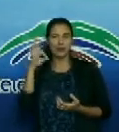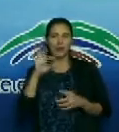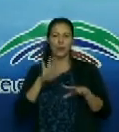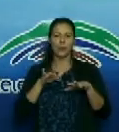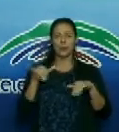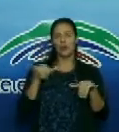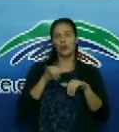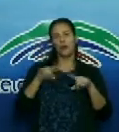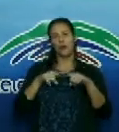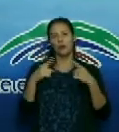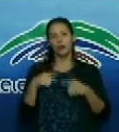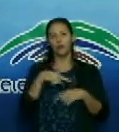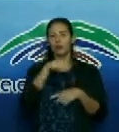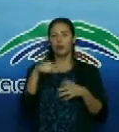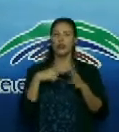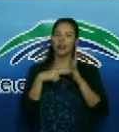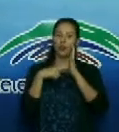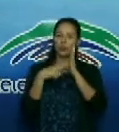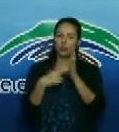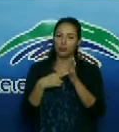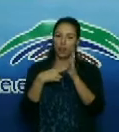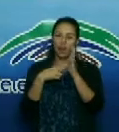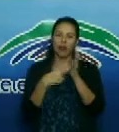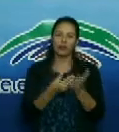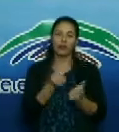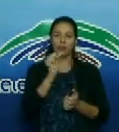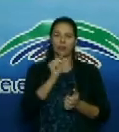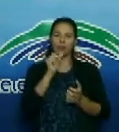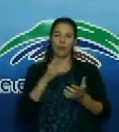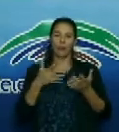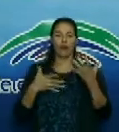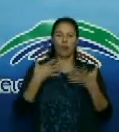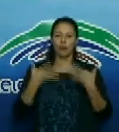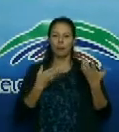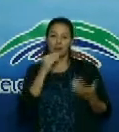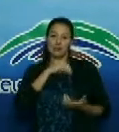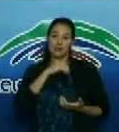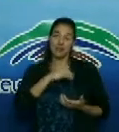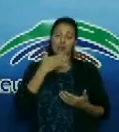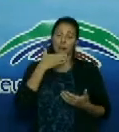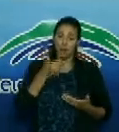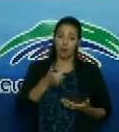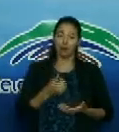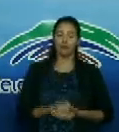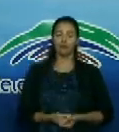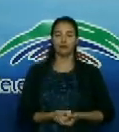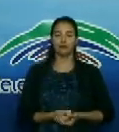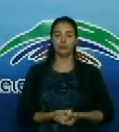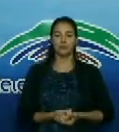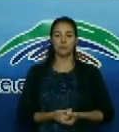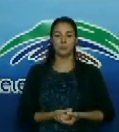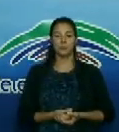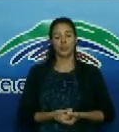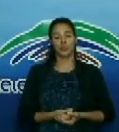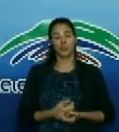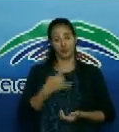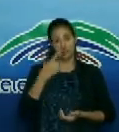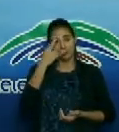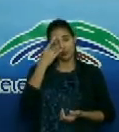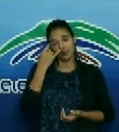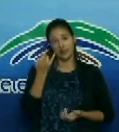los pacientes viene muy de cerca de ustedes, cuéntanos, cómo lo hacen para que se sientan bien. Bueno, imagínense,